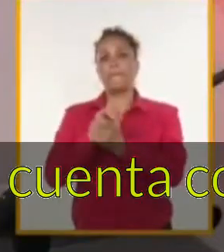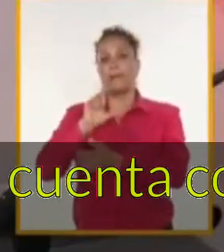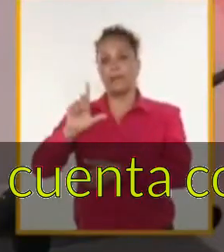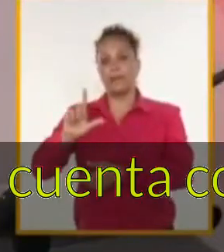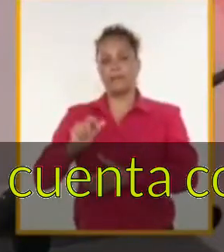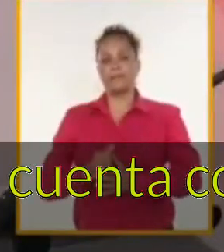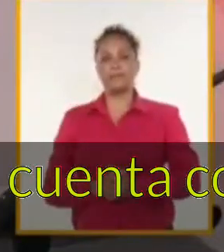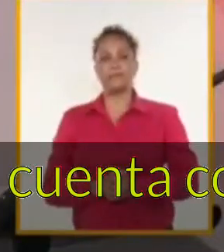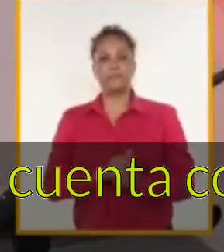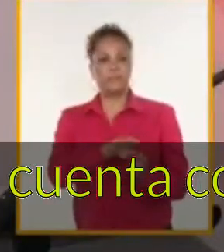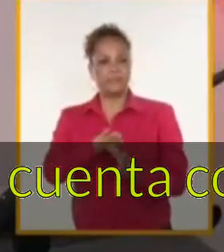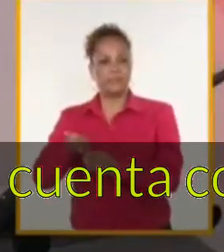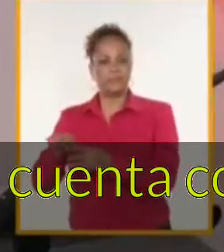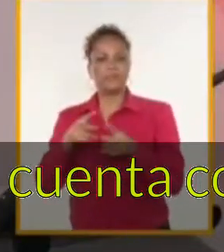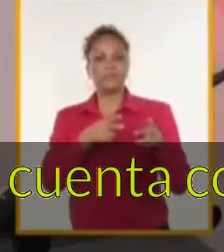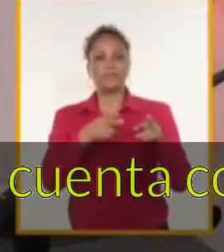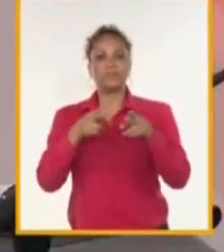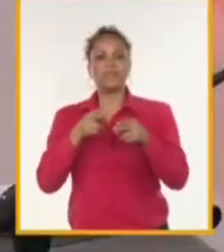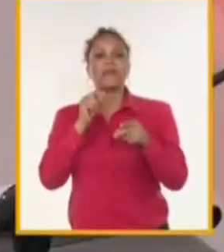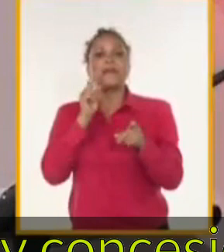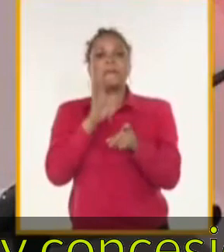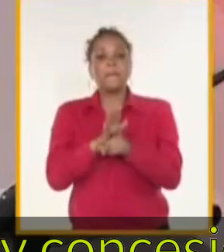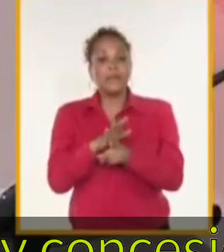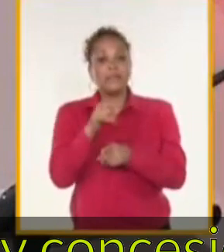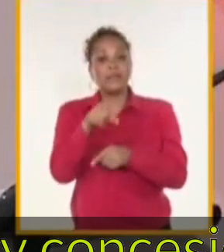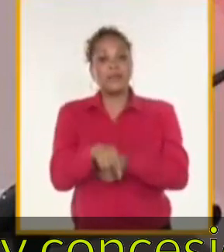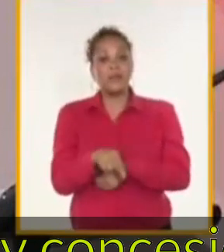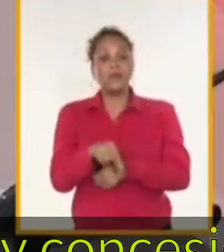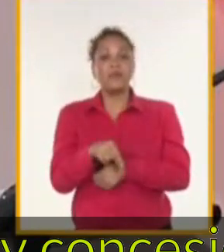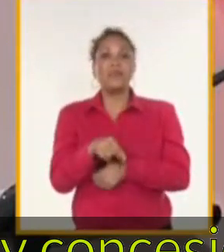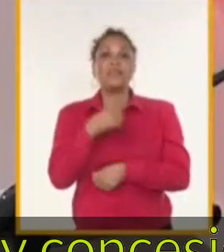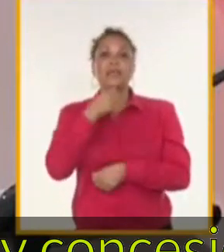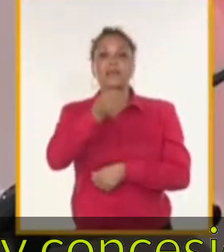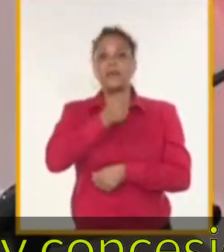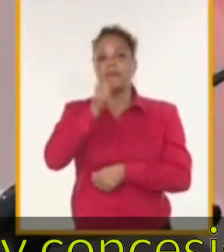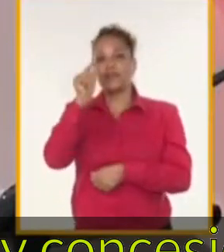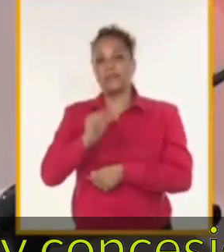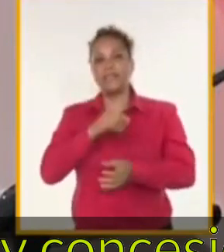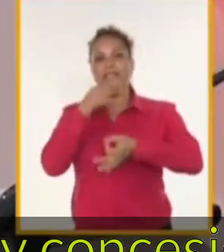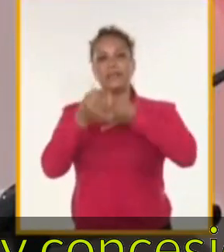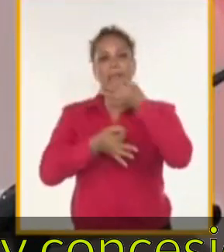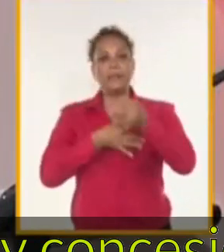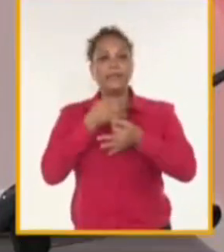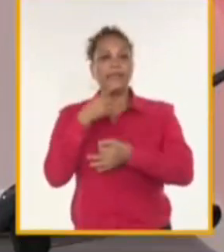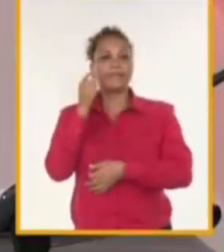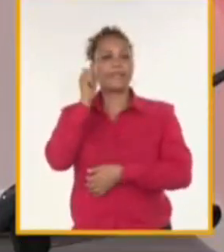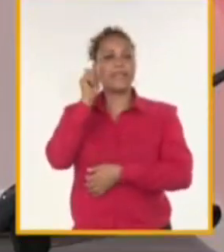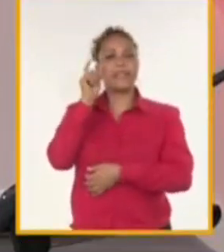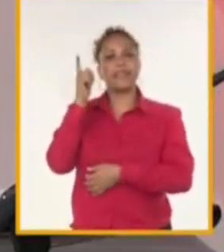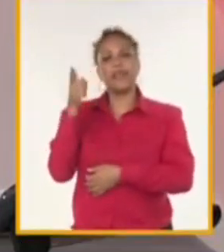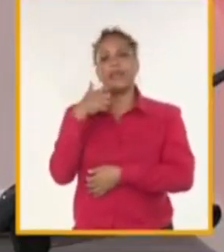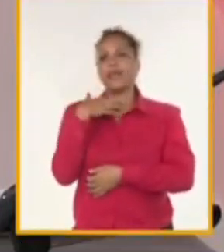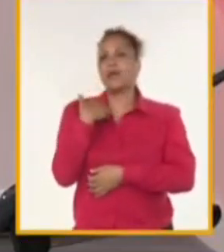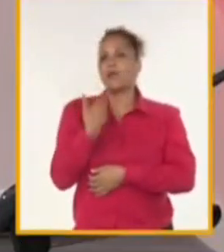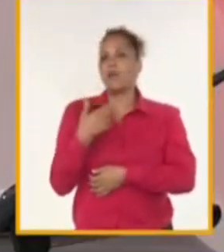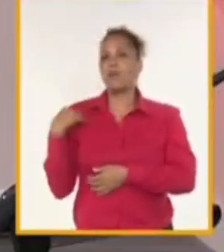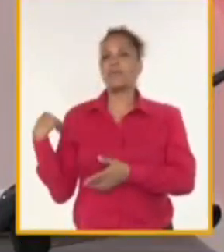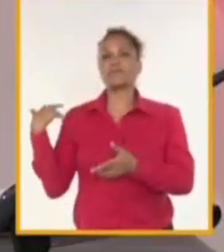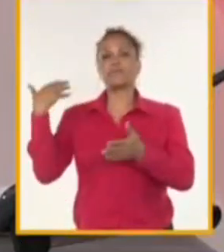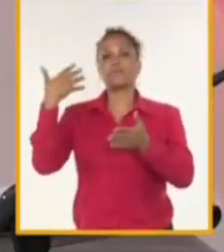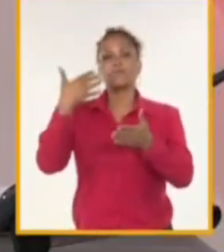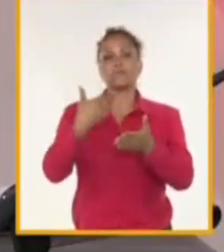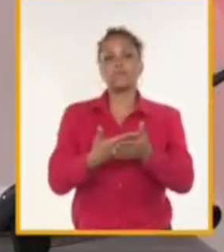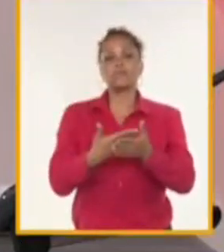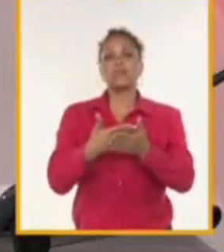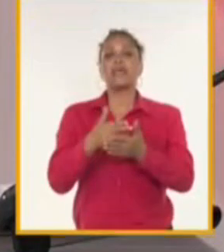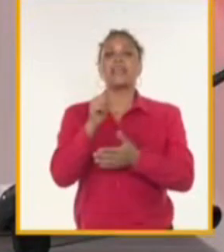Bueno, material introductorio de nuestra colega Marisela Recasen que nos da una dimensión de lo que se ha hecho en estos